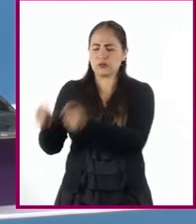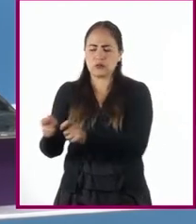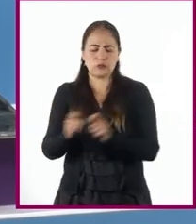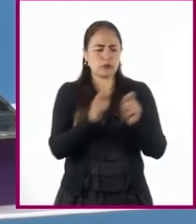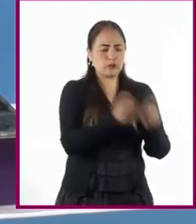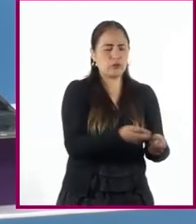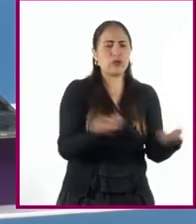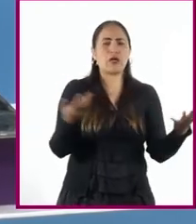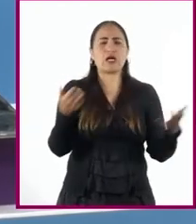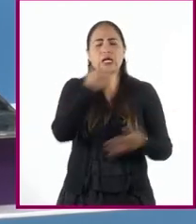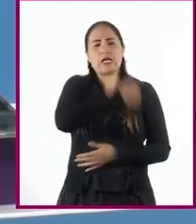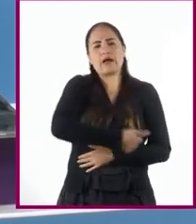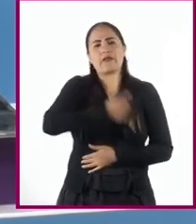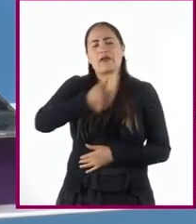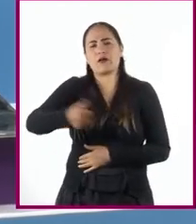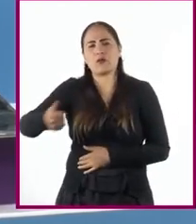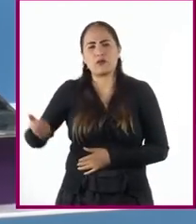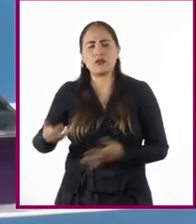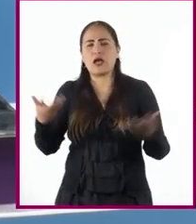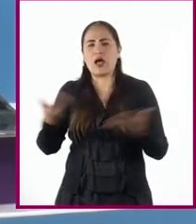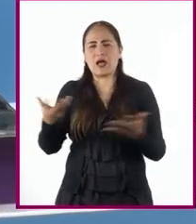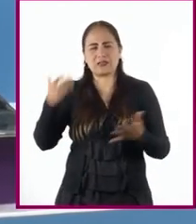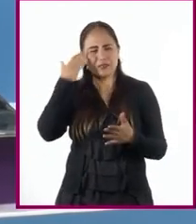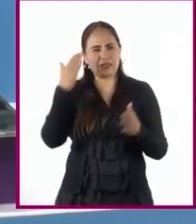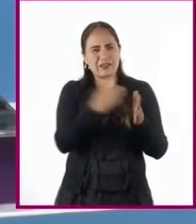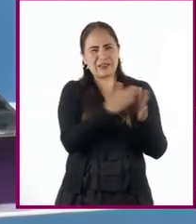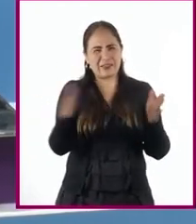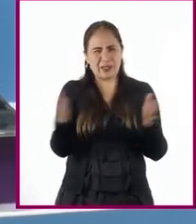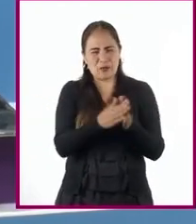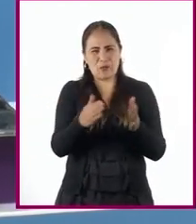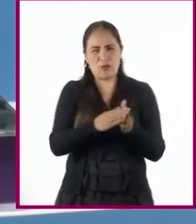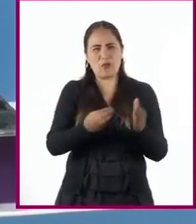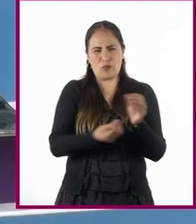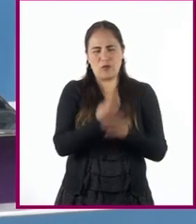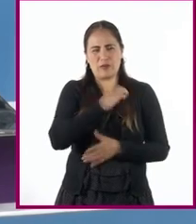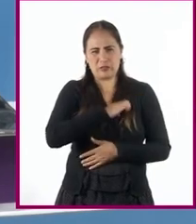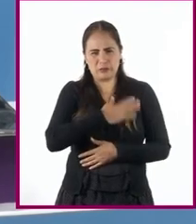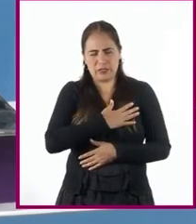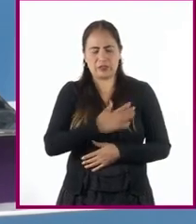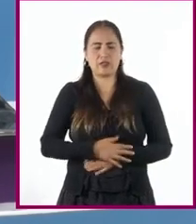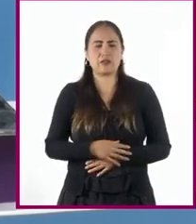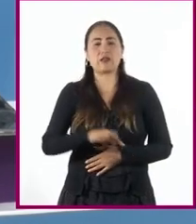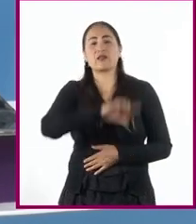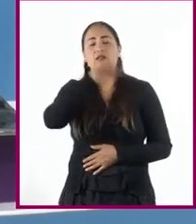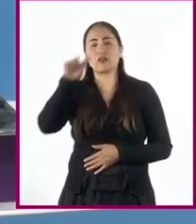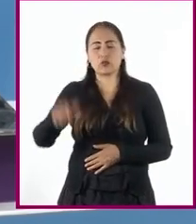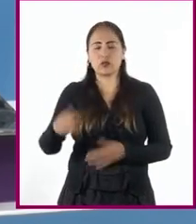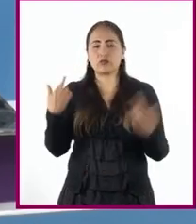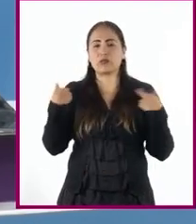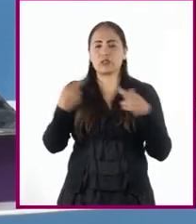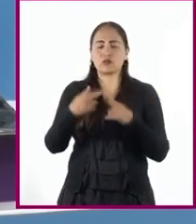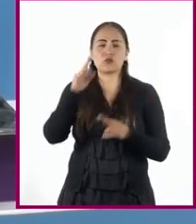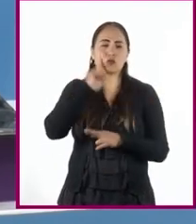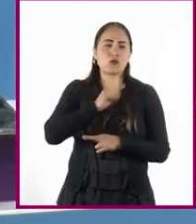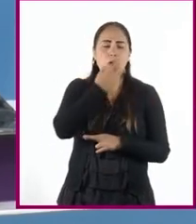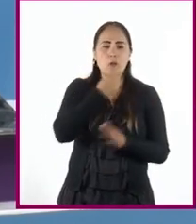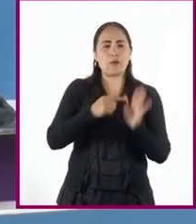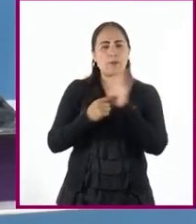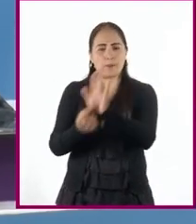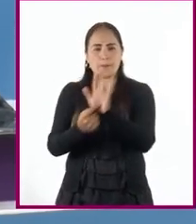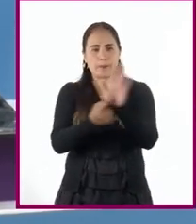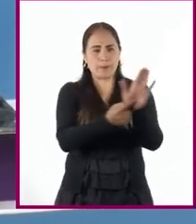desempeñaban las mujeres durante la época colonial. Compartan la actividad con sus maestras y maestros.